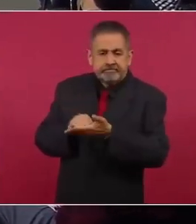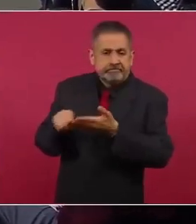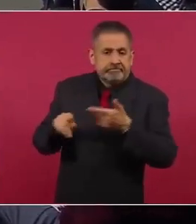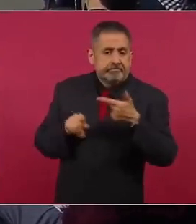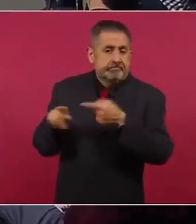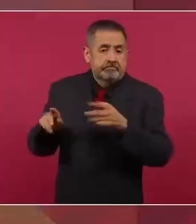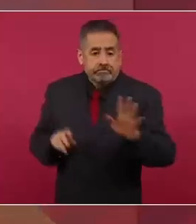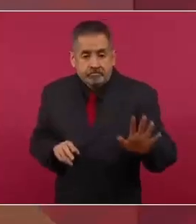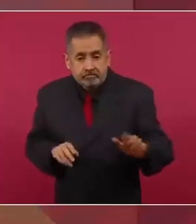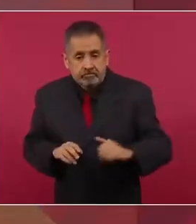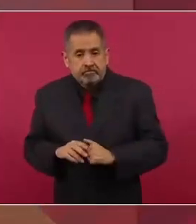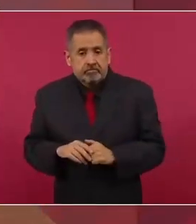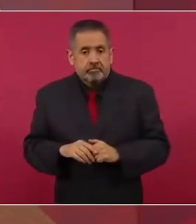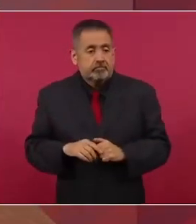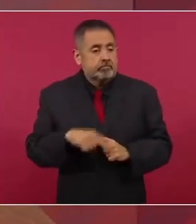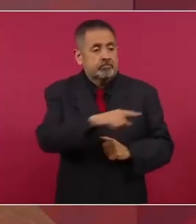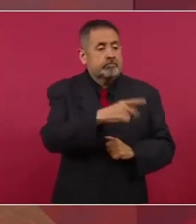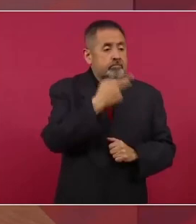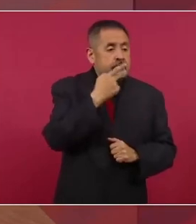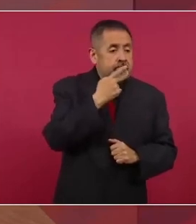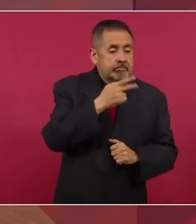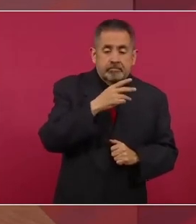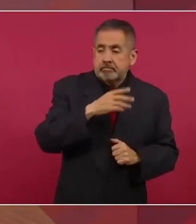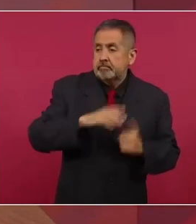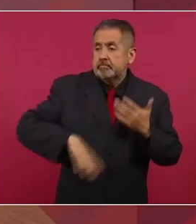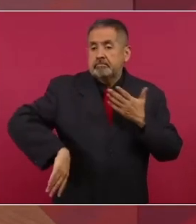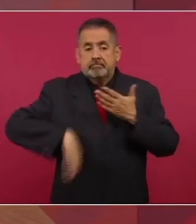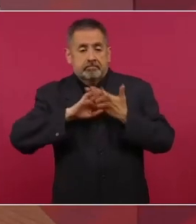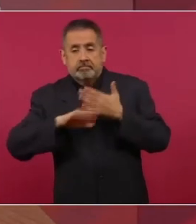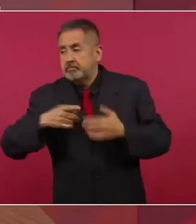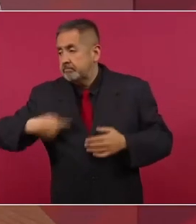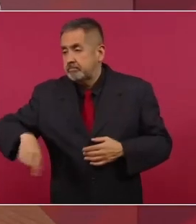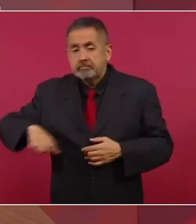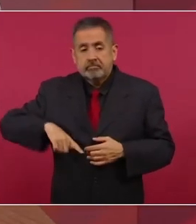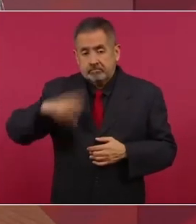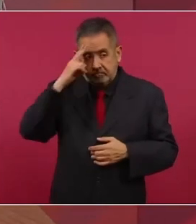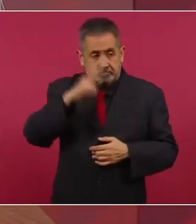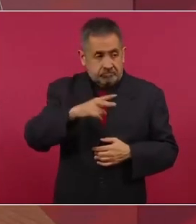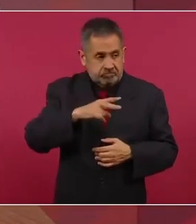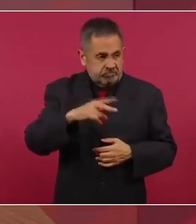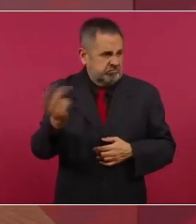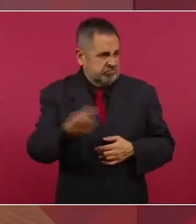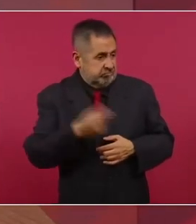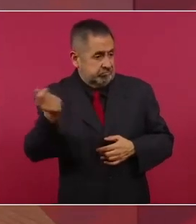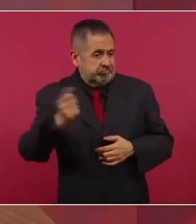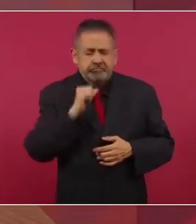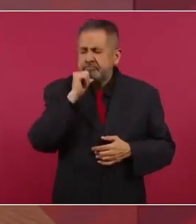habla mal del gobierno de México o